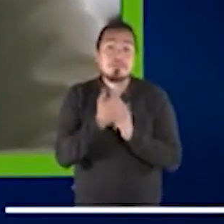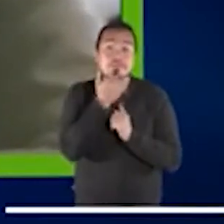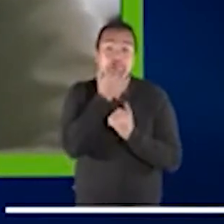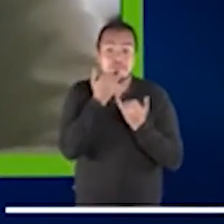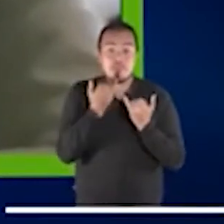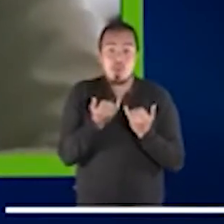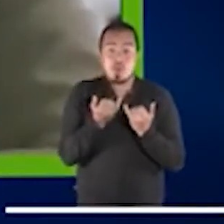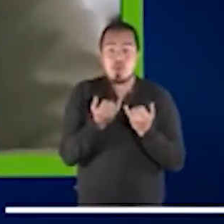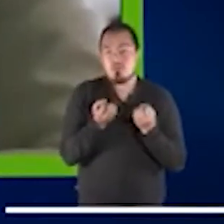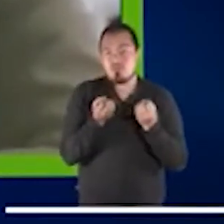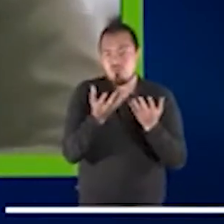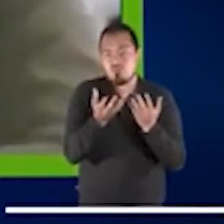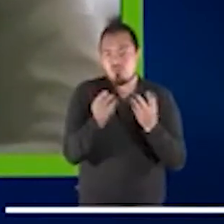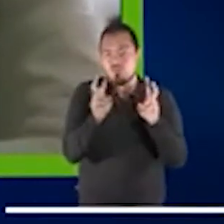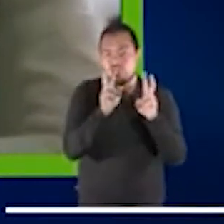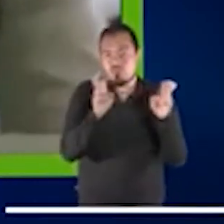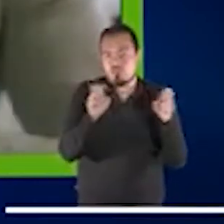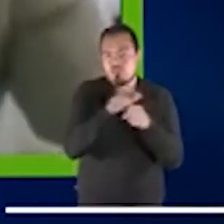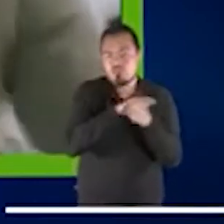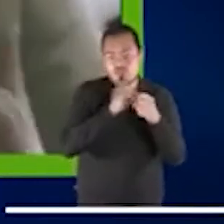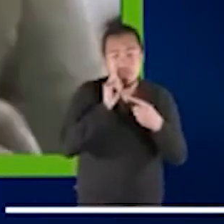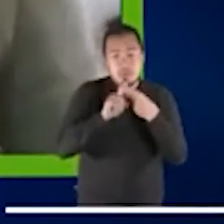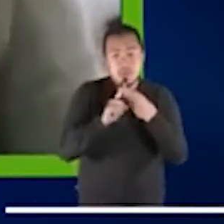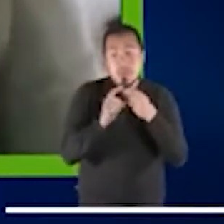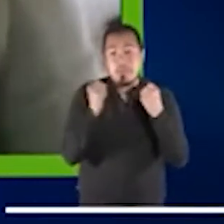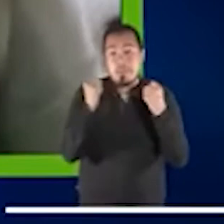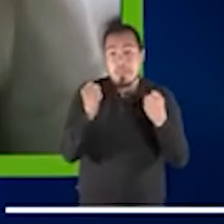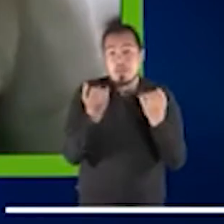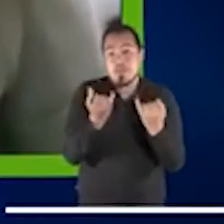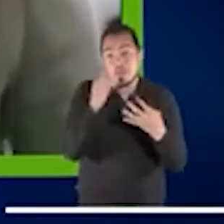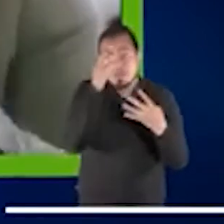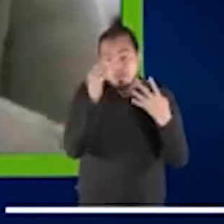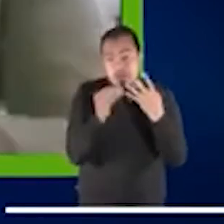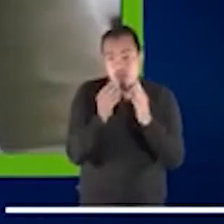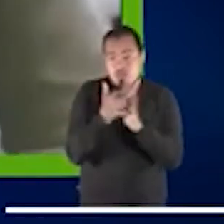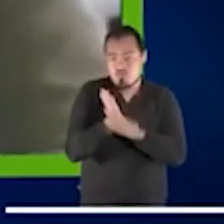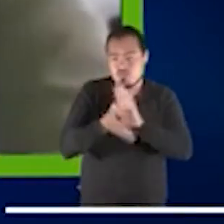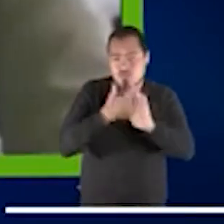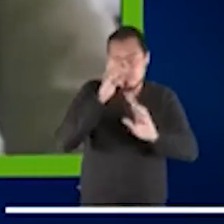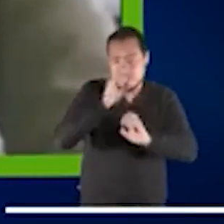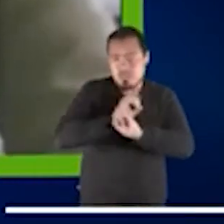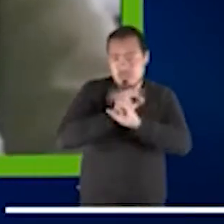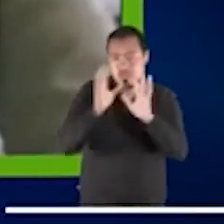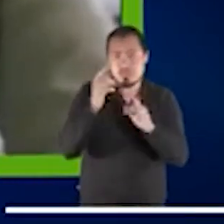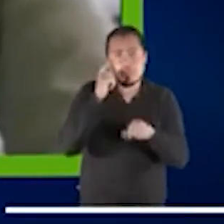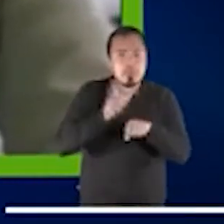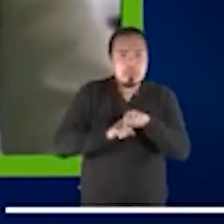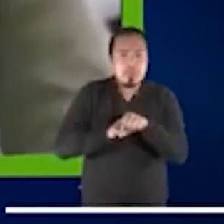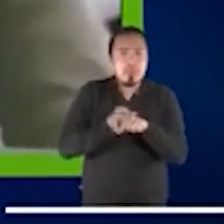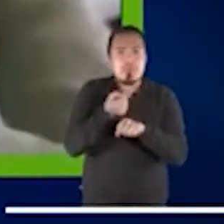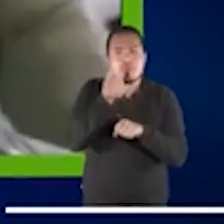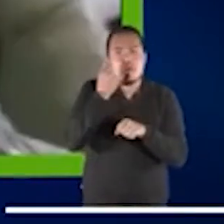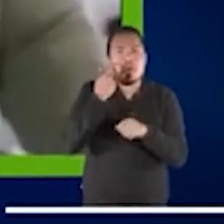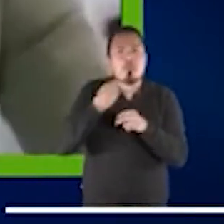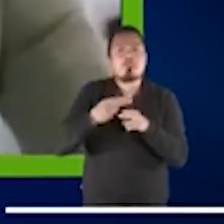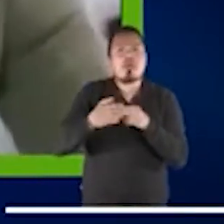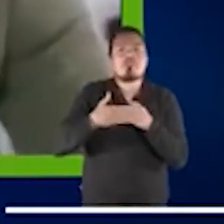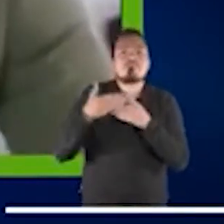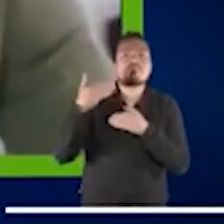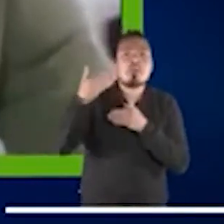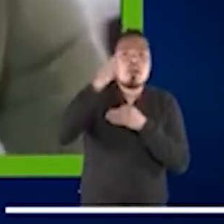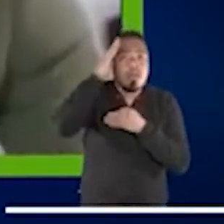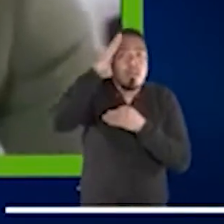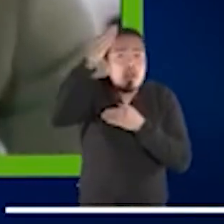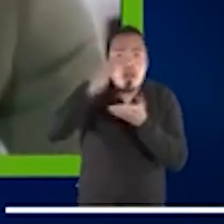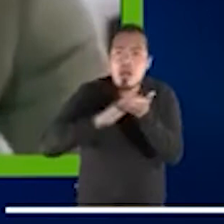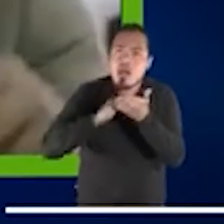este punto quizás concretar algunas cuestiones sobre las reacciones a corto plazo ante la situación de los niños, niñas